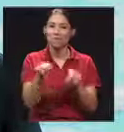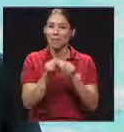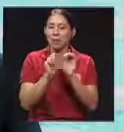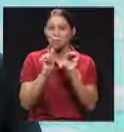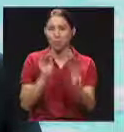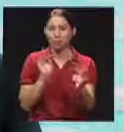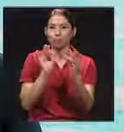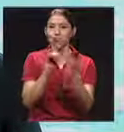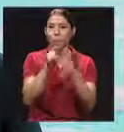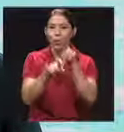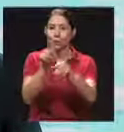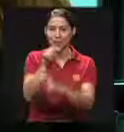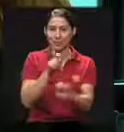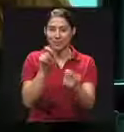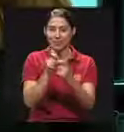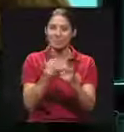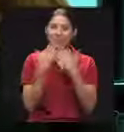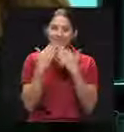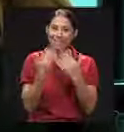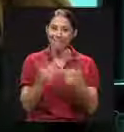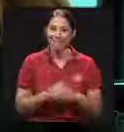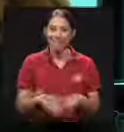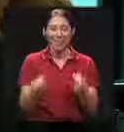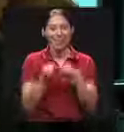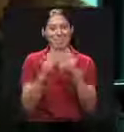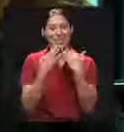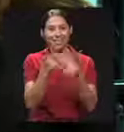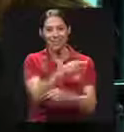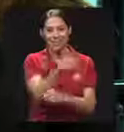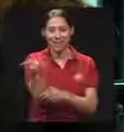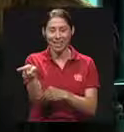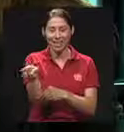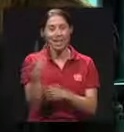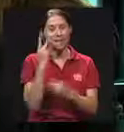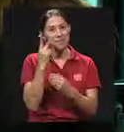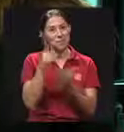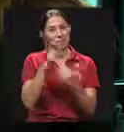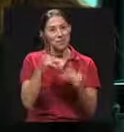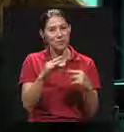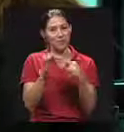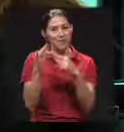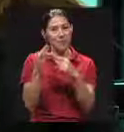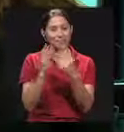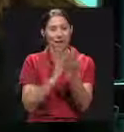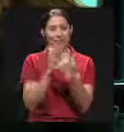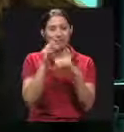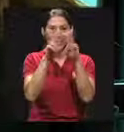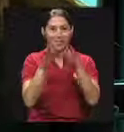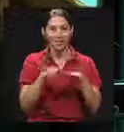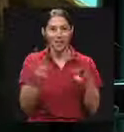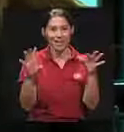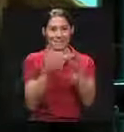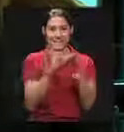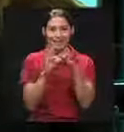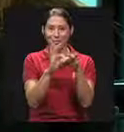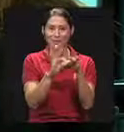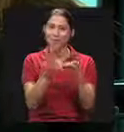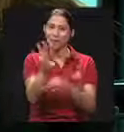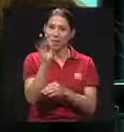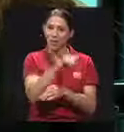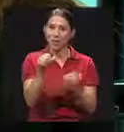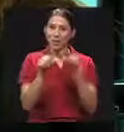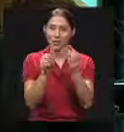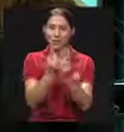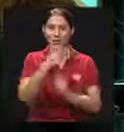realizar también sus consultas específicas para aclarar este tema muchas gracias y también gracias a ustedes que siguieron esta cobertura especial en redes sociales de Nexus le